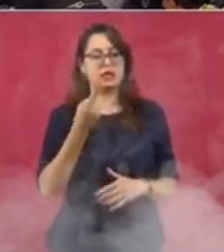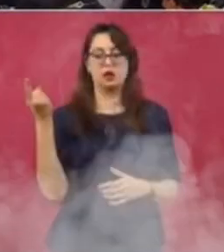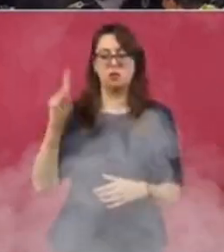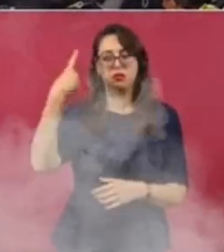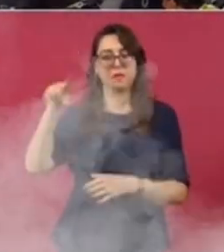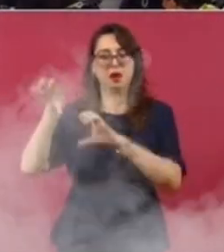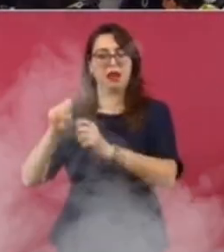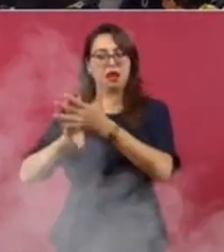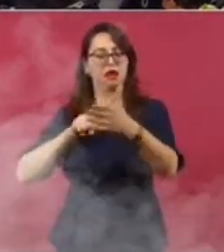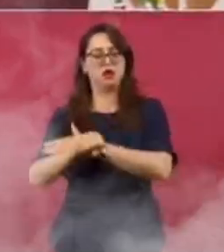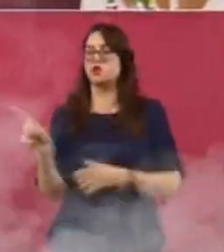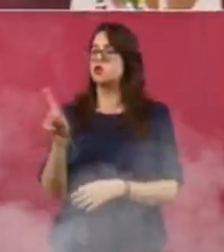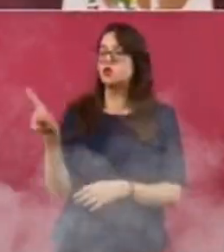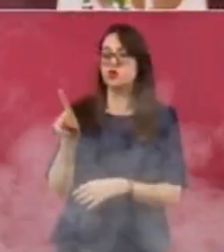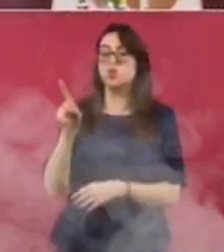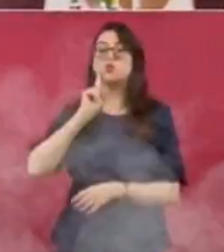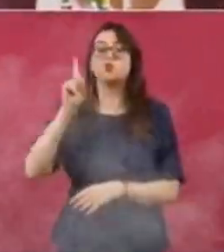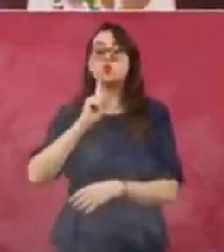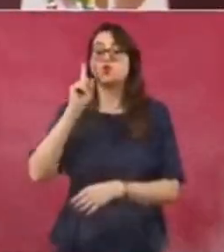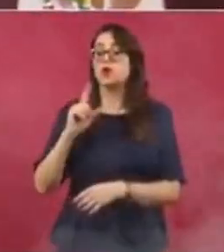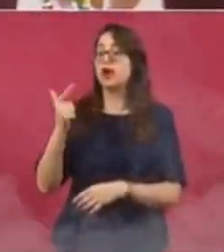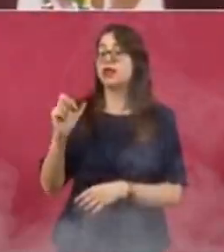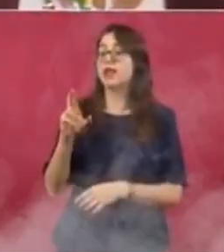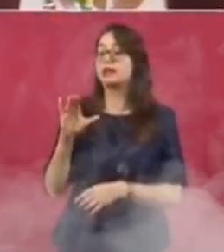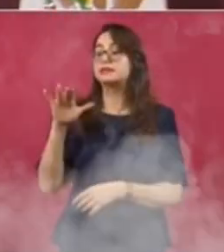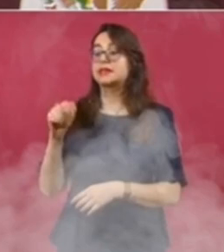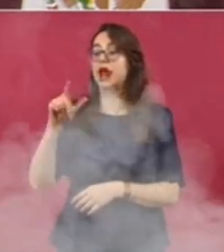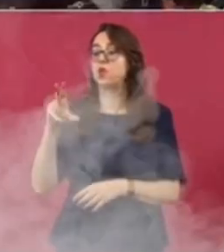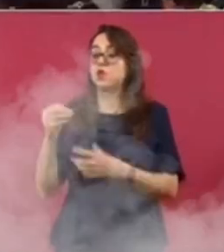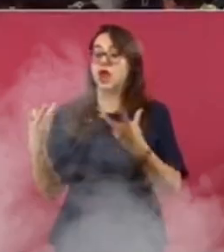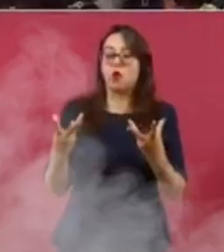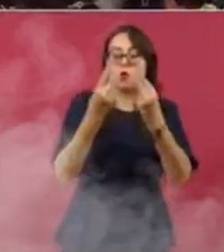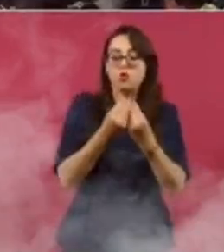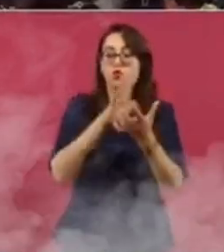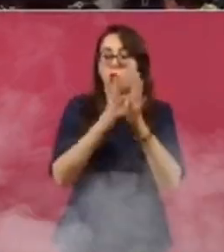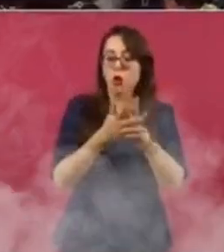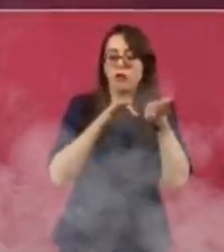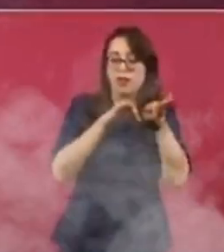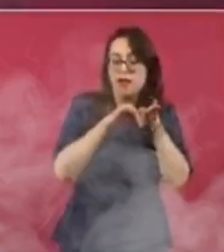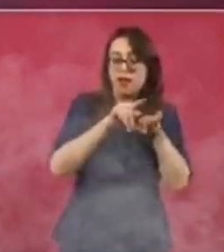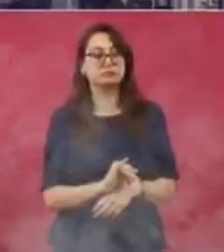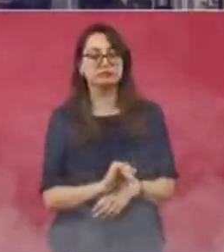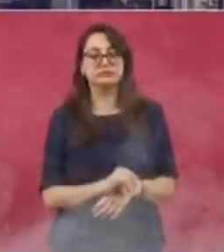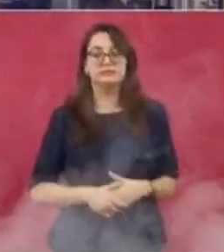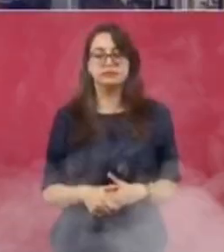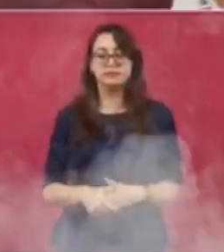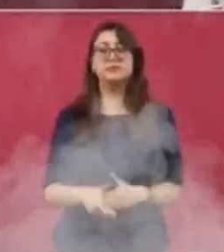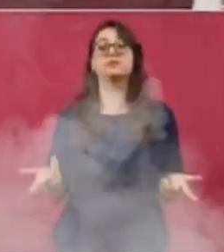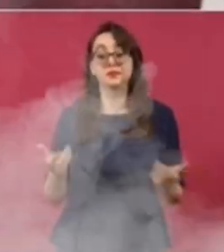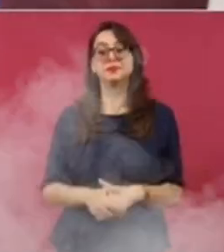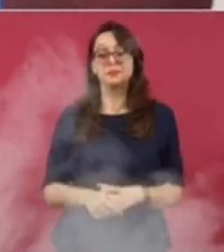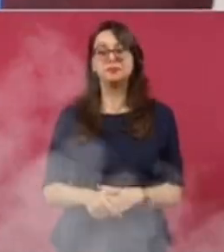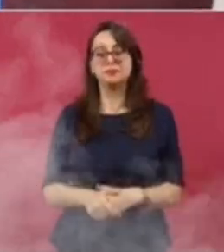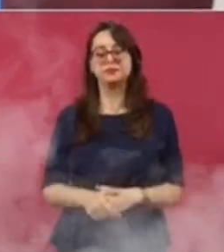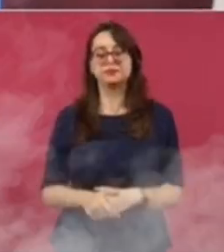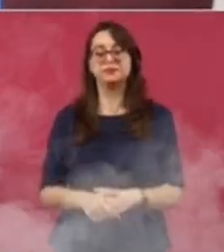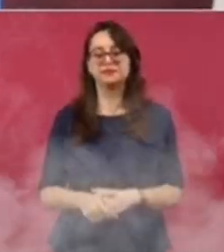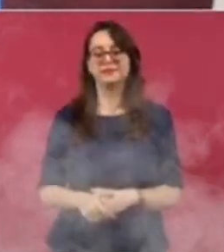Luna. Me refiero a la que trabajó y que está en la denuncia. ¿Sigue trabajando ahí? ¿No la han suspendido? Ah, porque